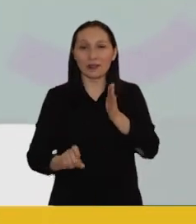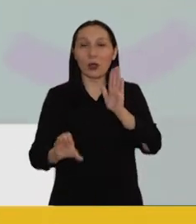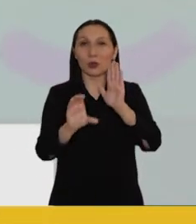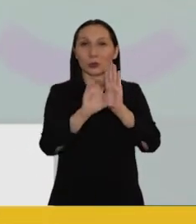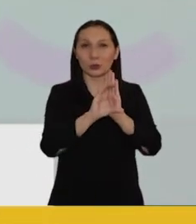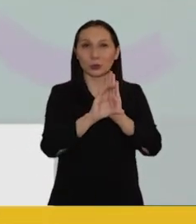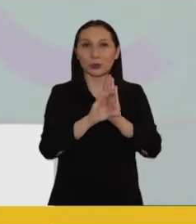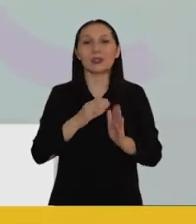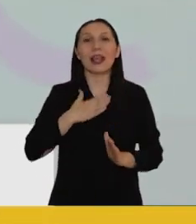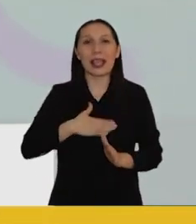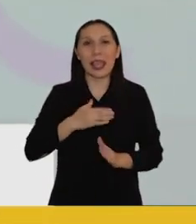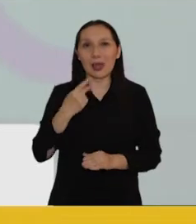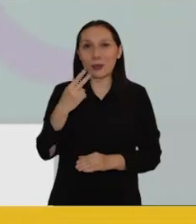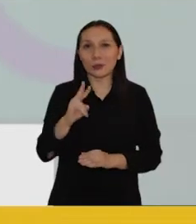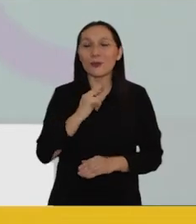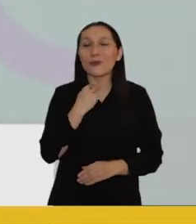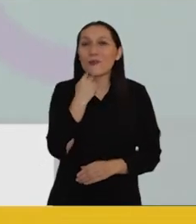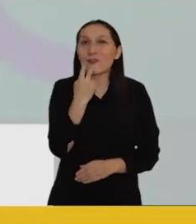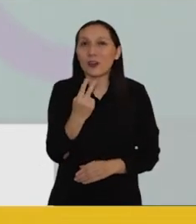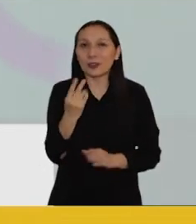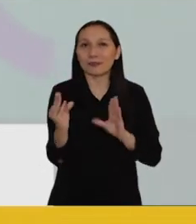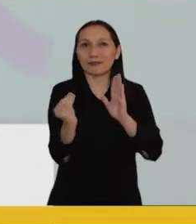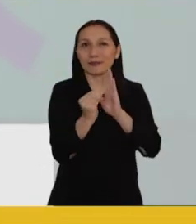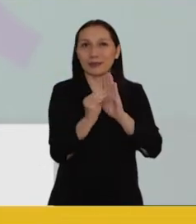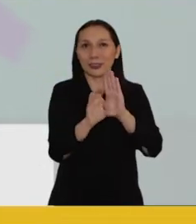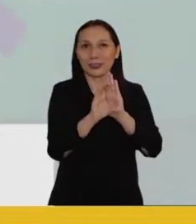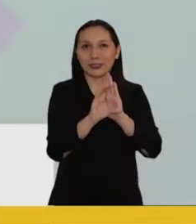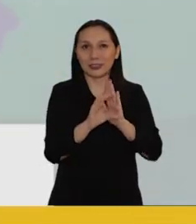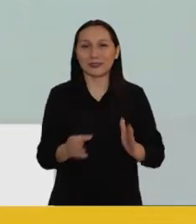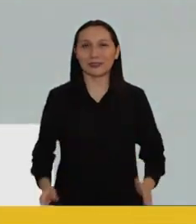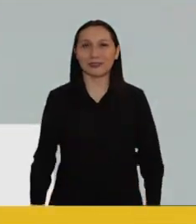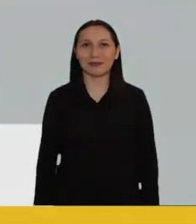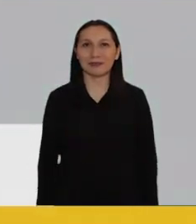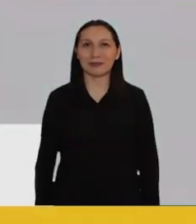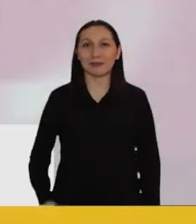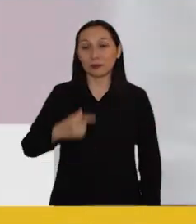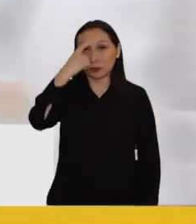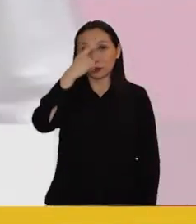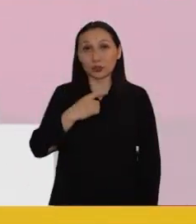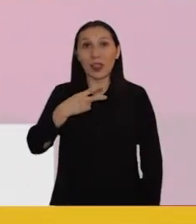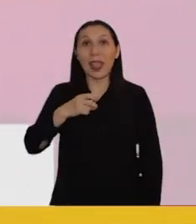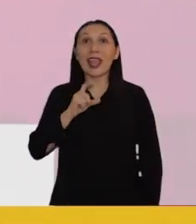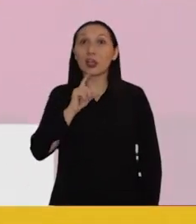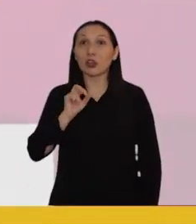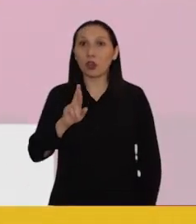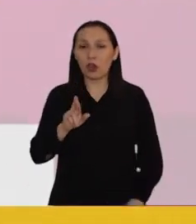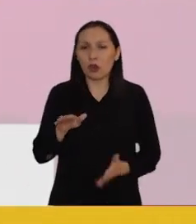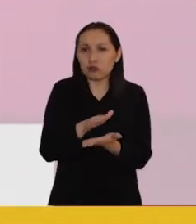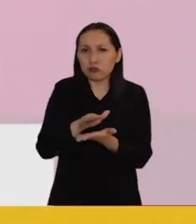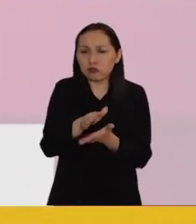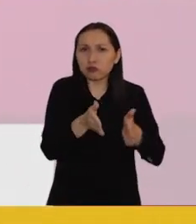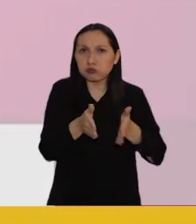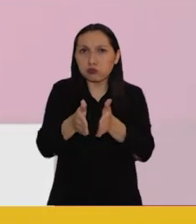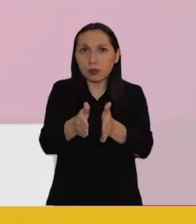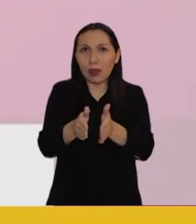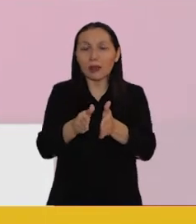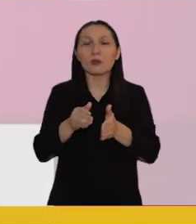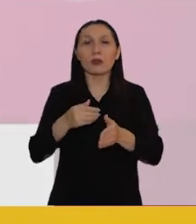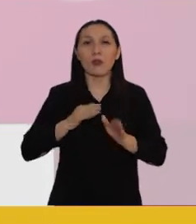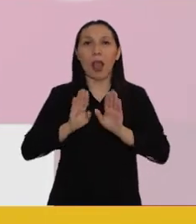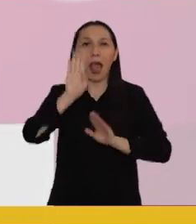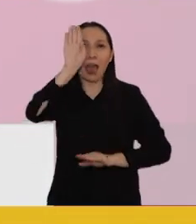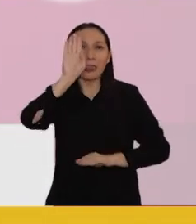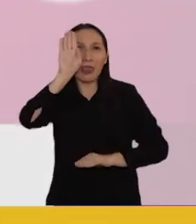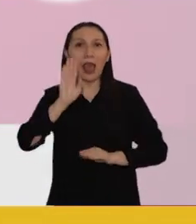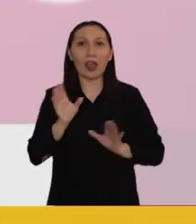para escribir la constitución. Quiero ser tu voz en la convención. Soy Héctor Milla Bravo, laboralista vial,